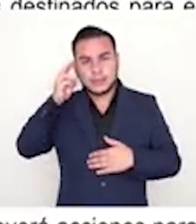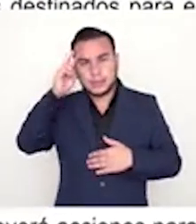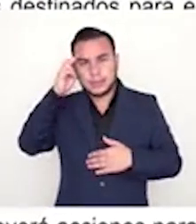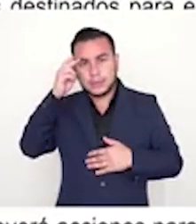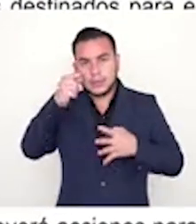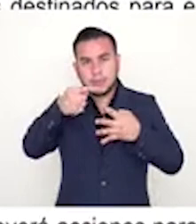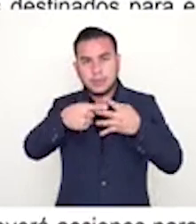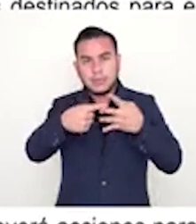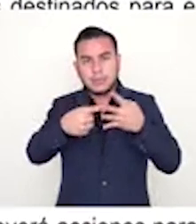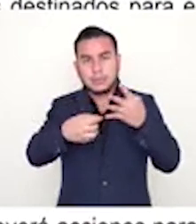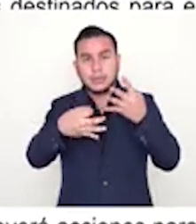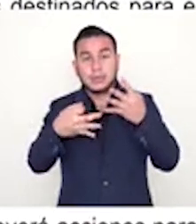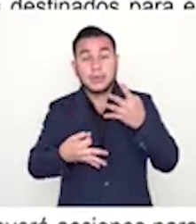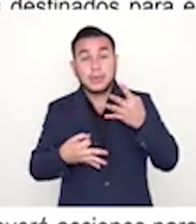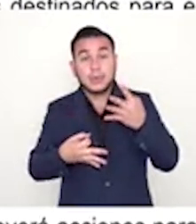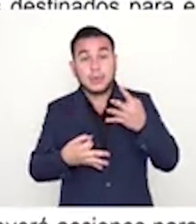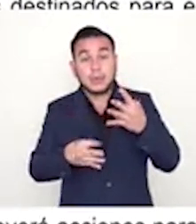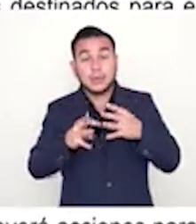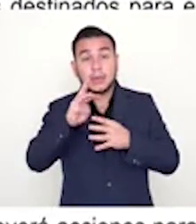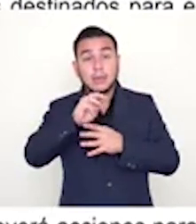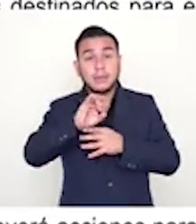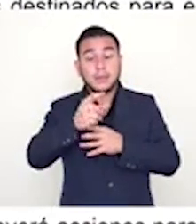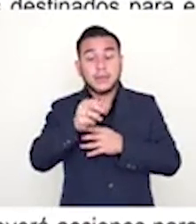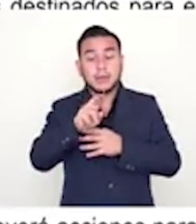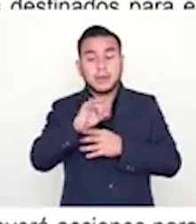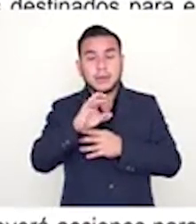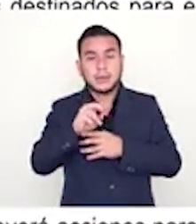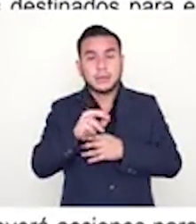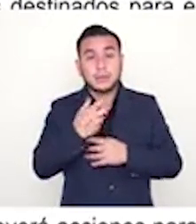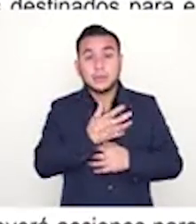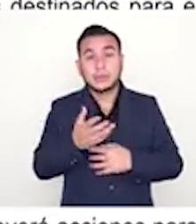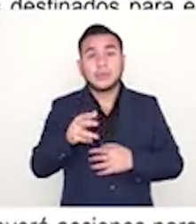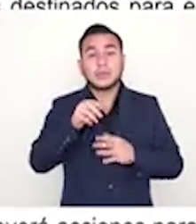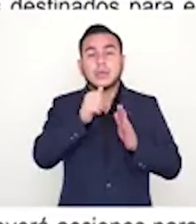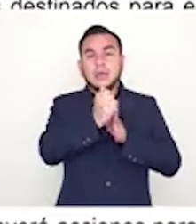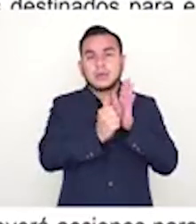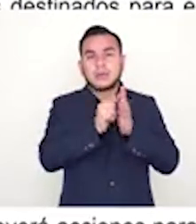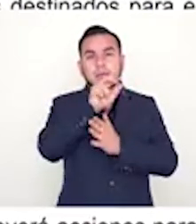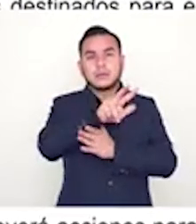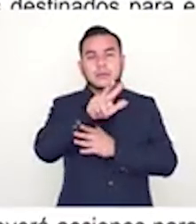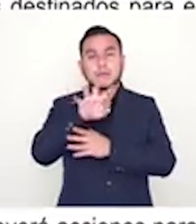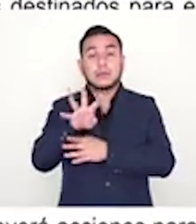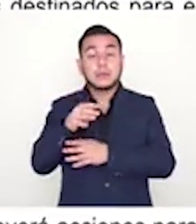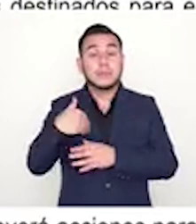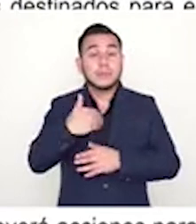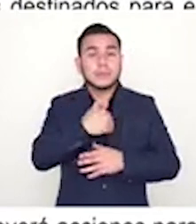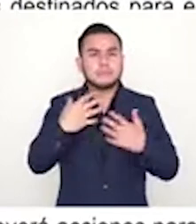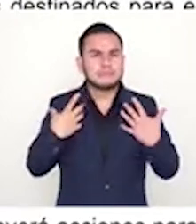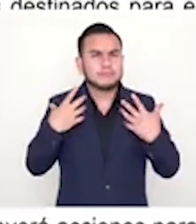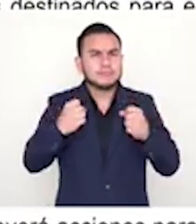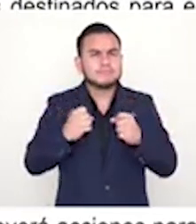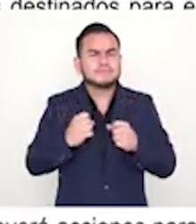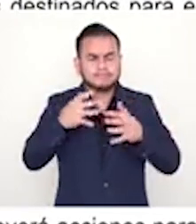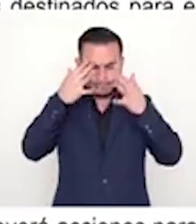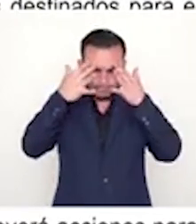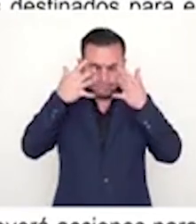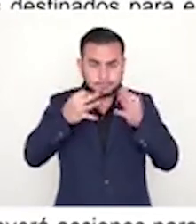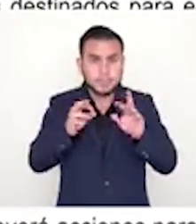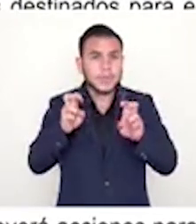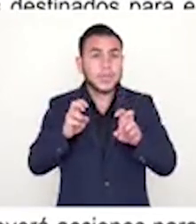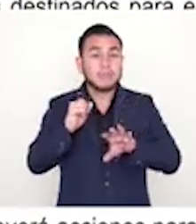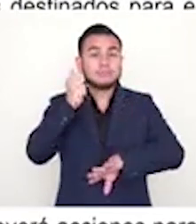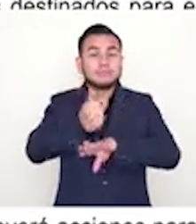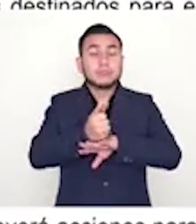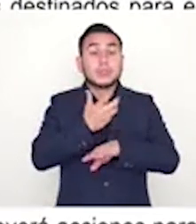dice la ley de migración en el artículo 334. Al Ministerio de Salud le corresponde, en materia migratoria,